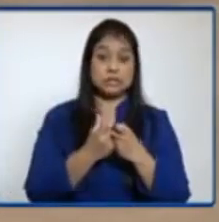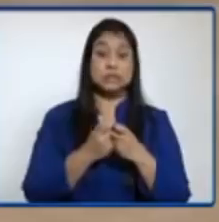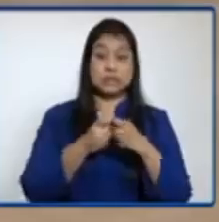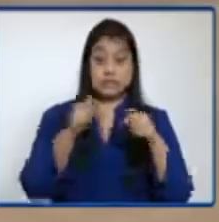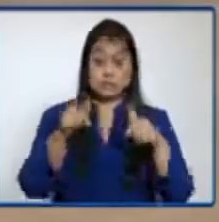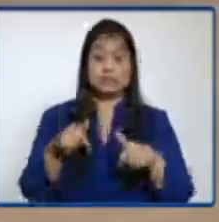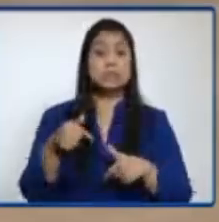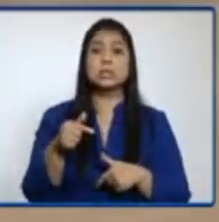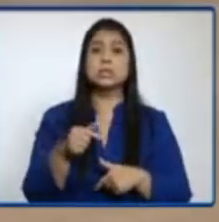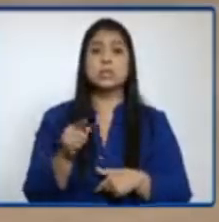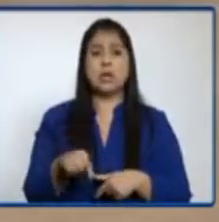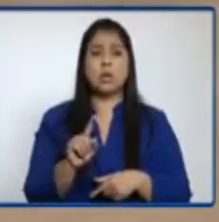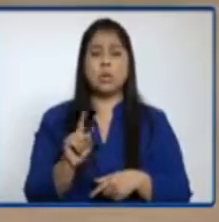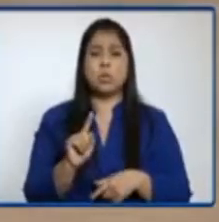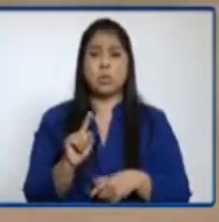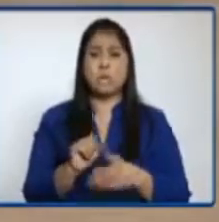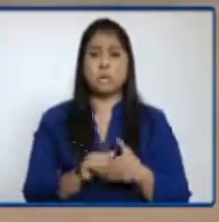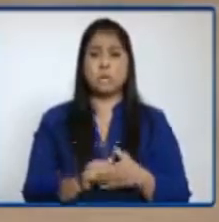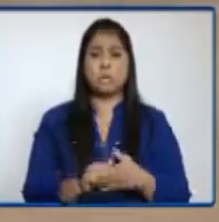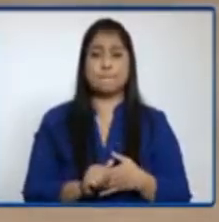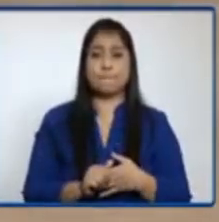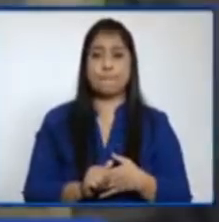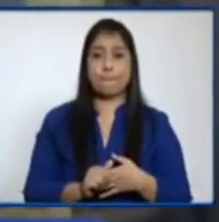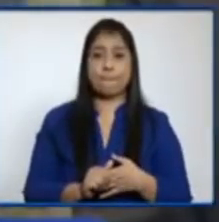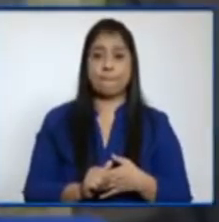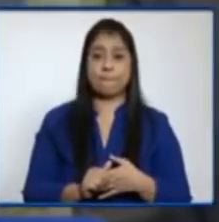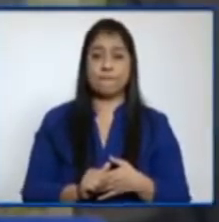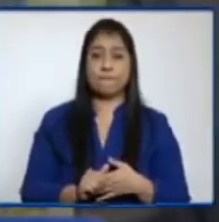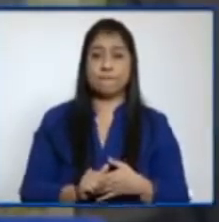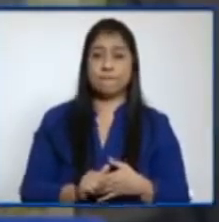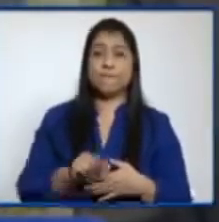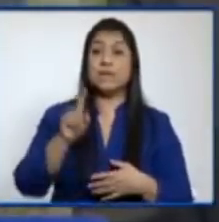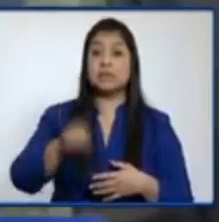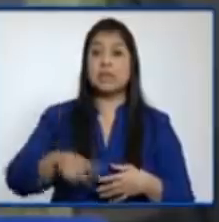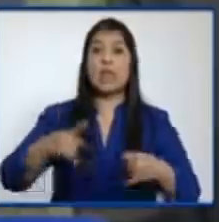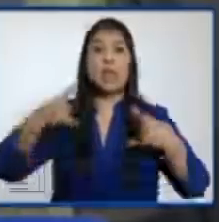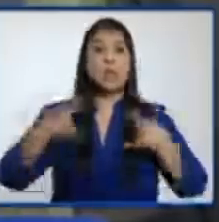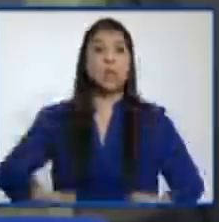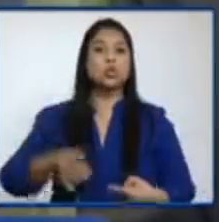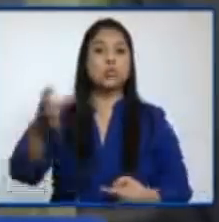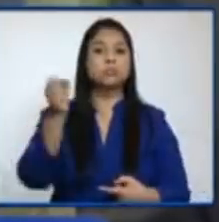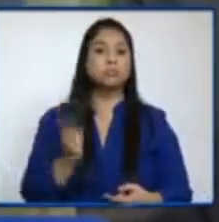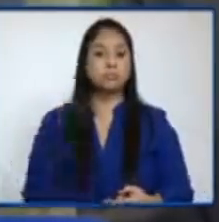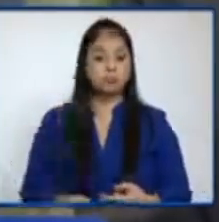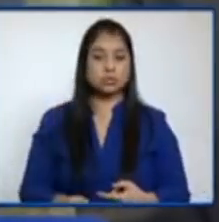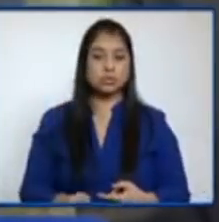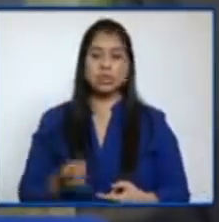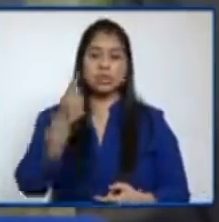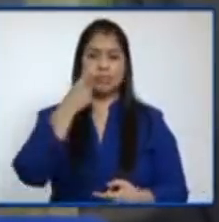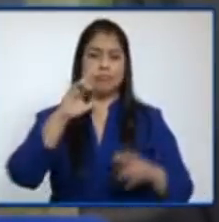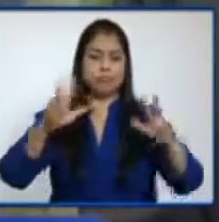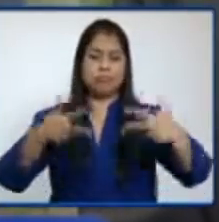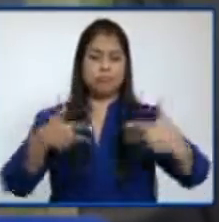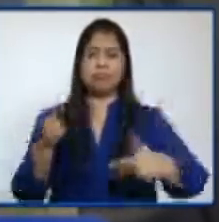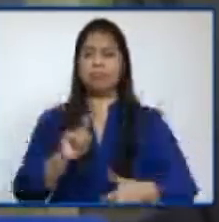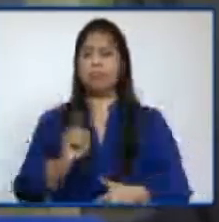se ha se ha se ha dicho que el uniforme sea de uso obligatorio cuando las clases son virtuales, el ministerio